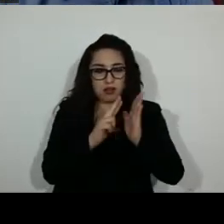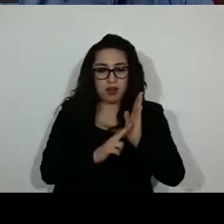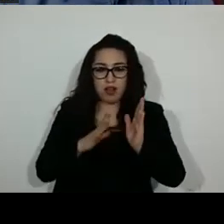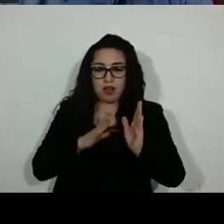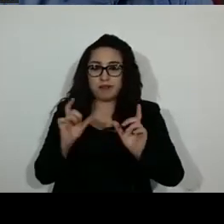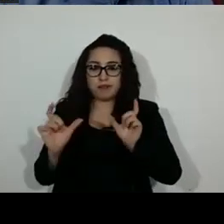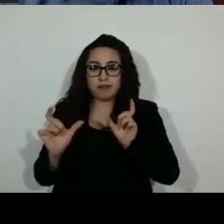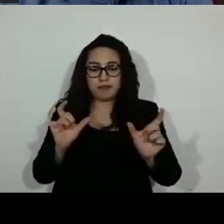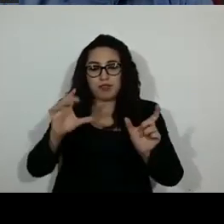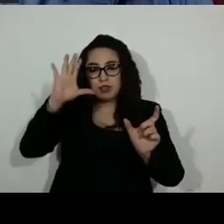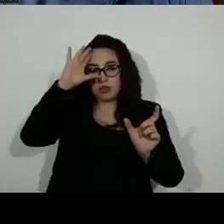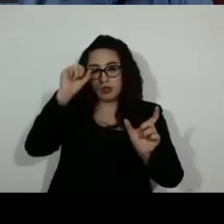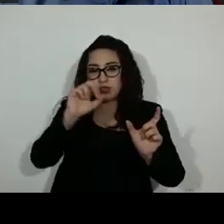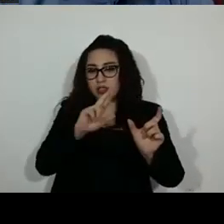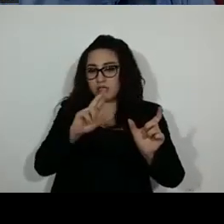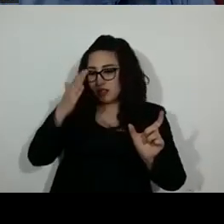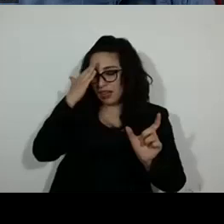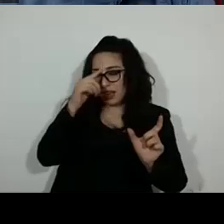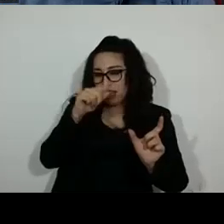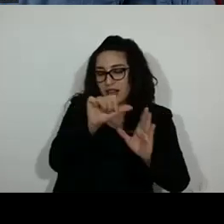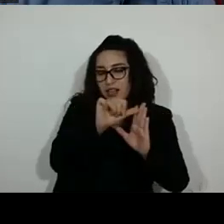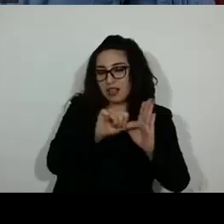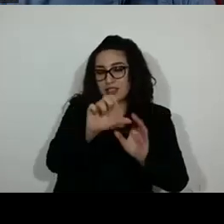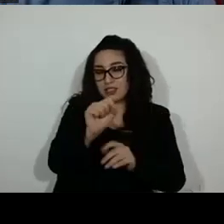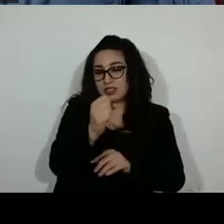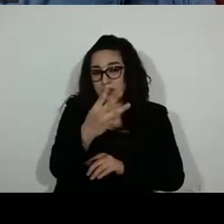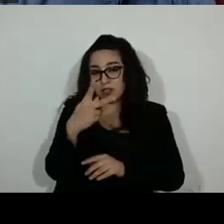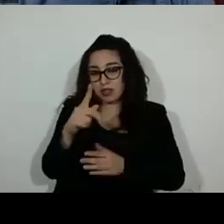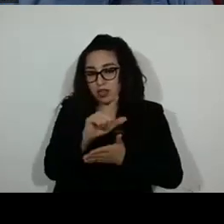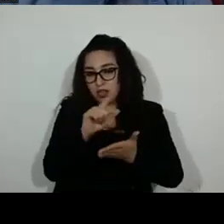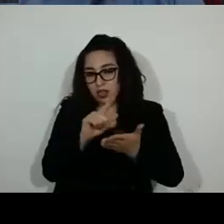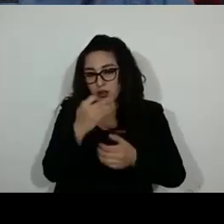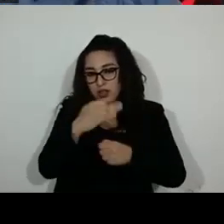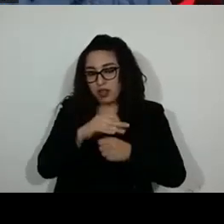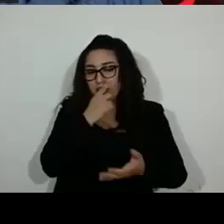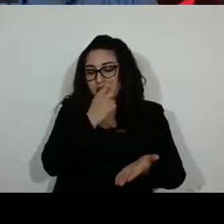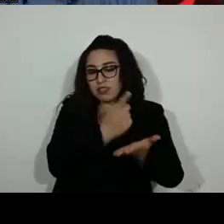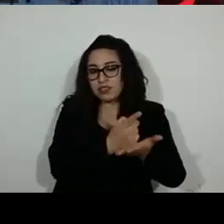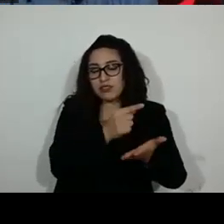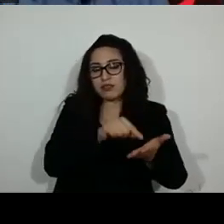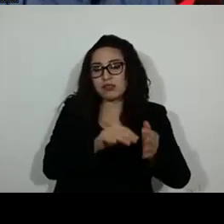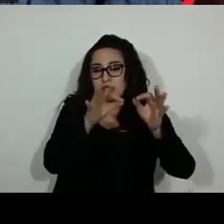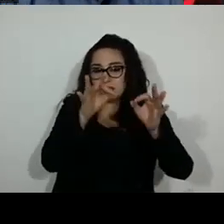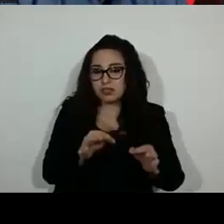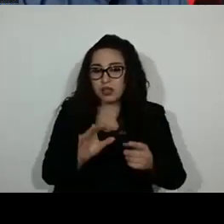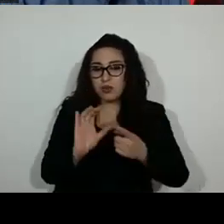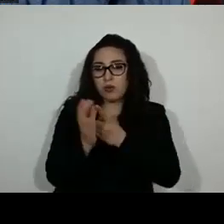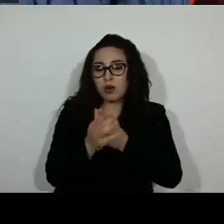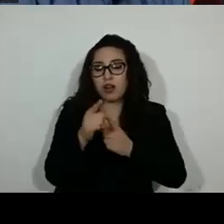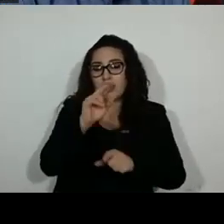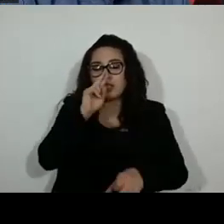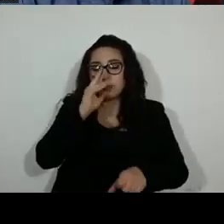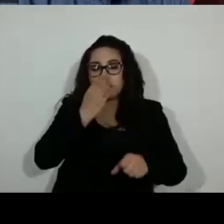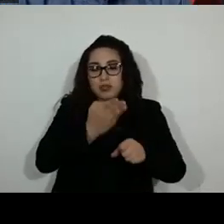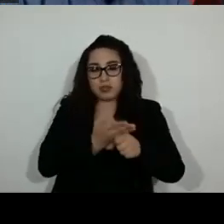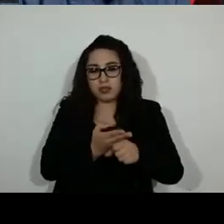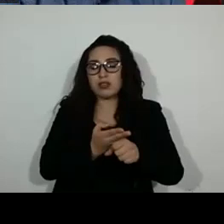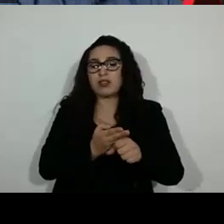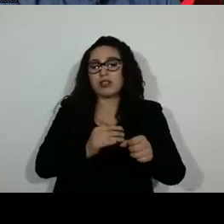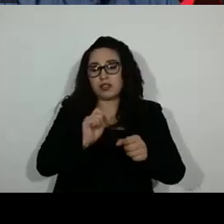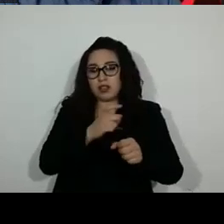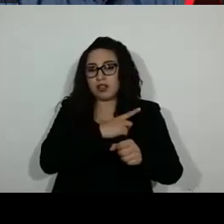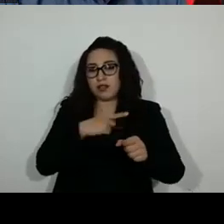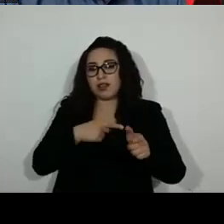previsto en los artículos 74 de la ley orgánica, que establece cuáles son las comisiones ordinarias permanentes de este